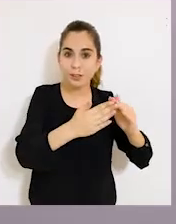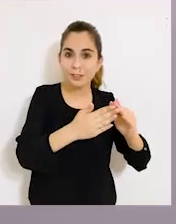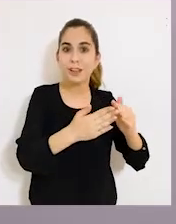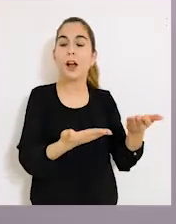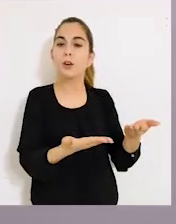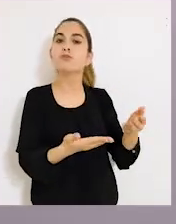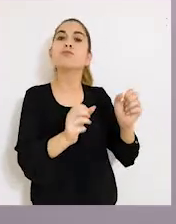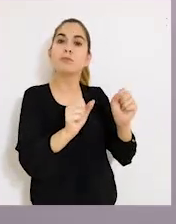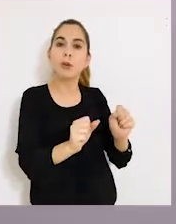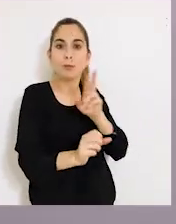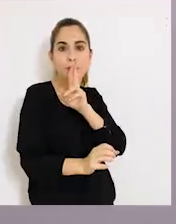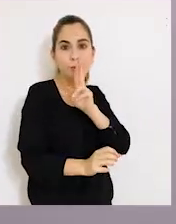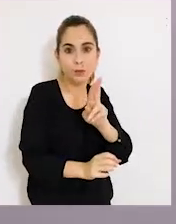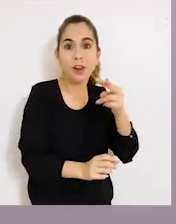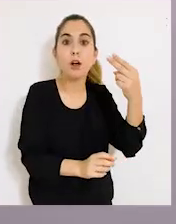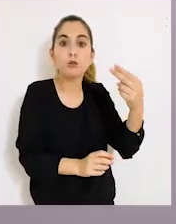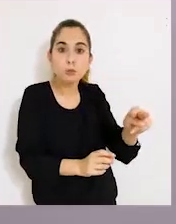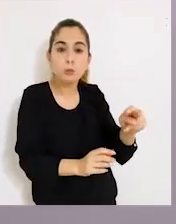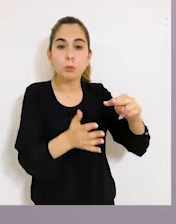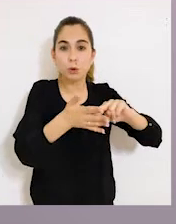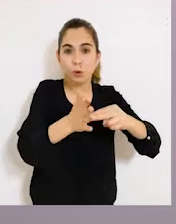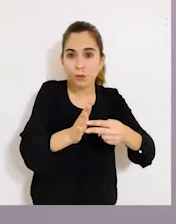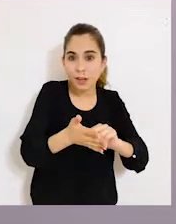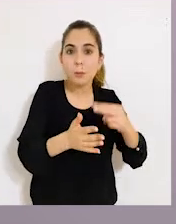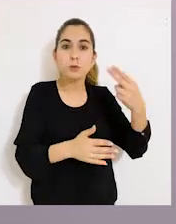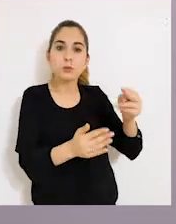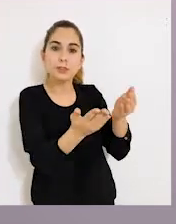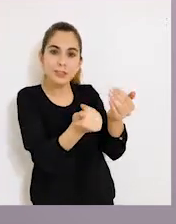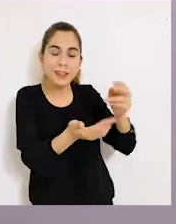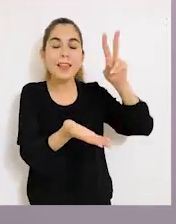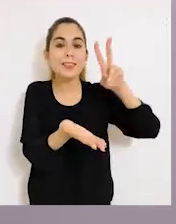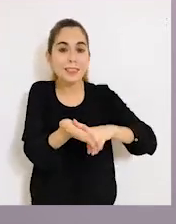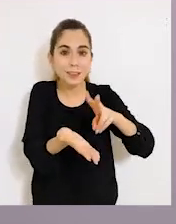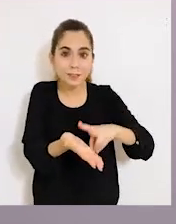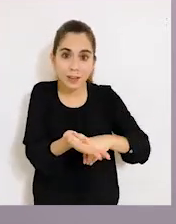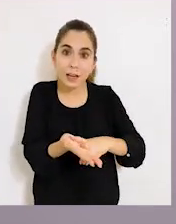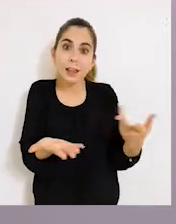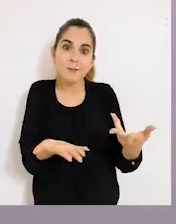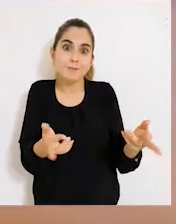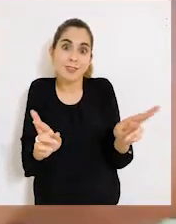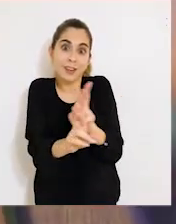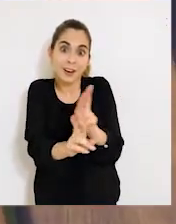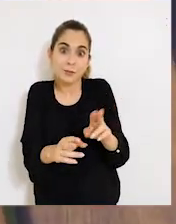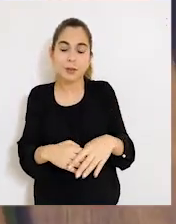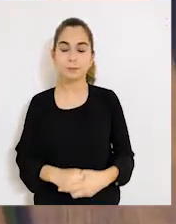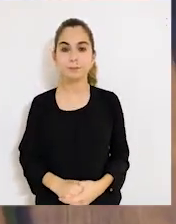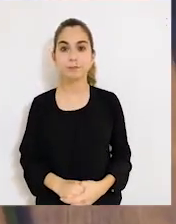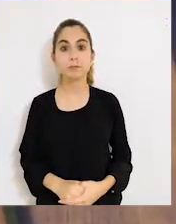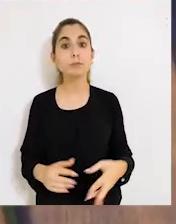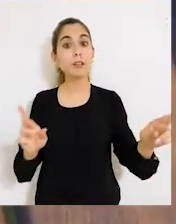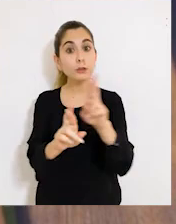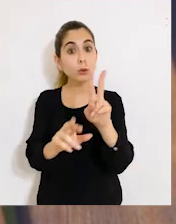se puede dar respuesta a problemas y necesidades reales y sentidos por estos actores. Bueno, la